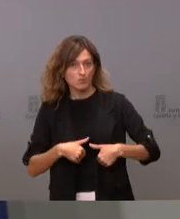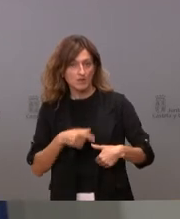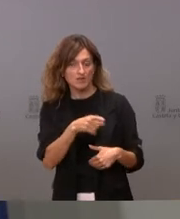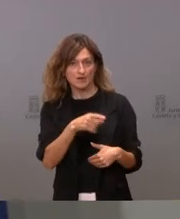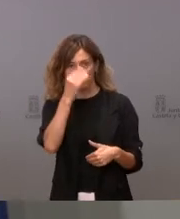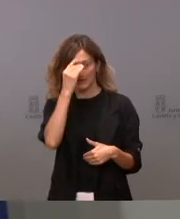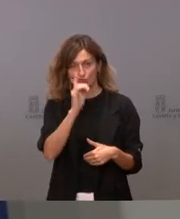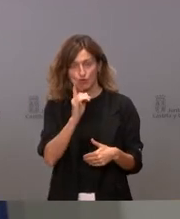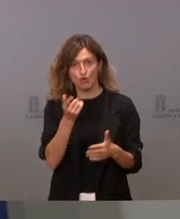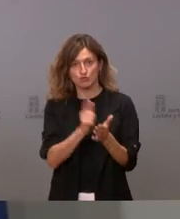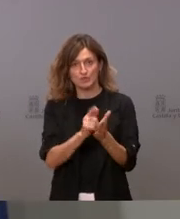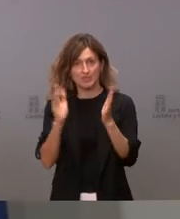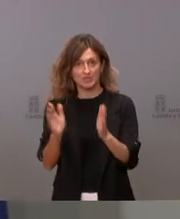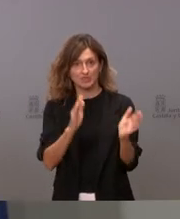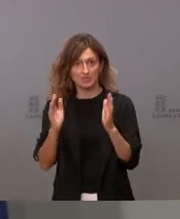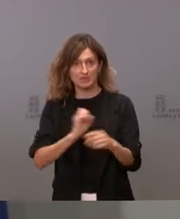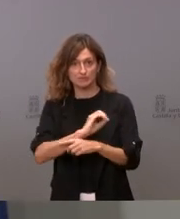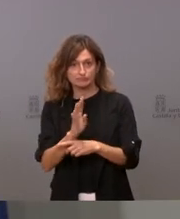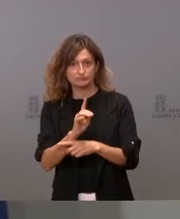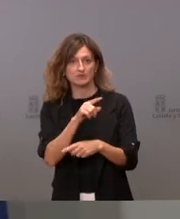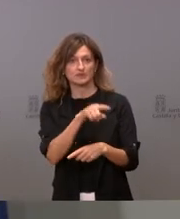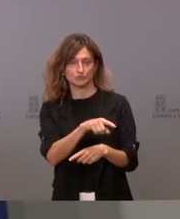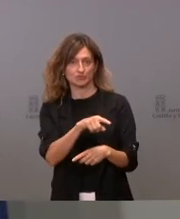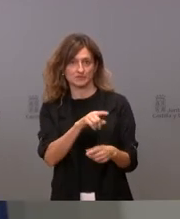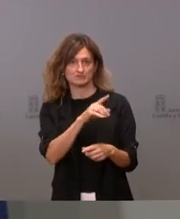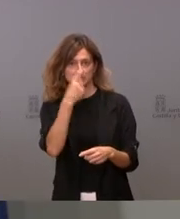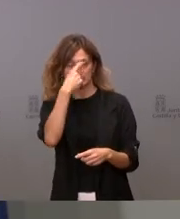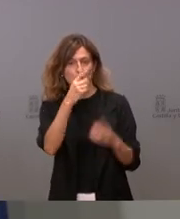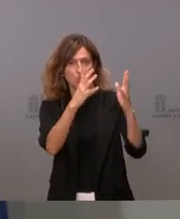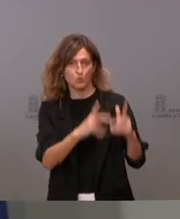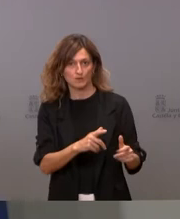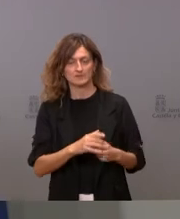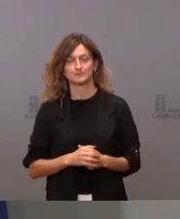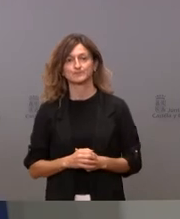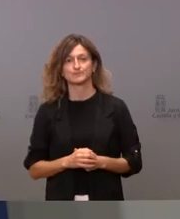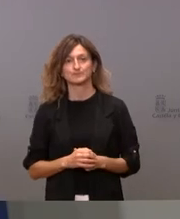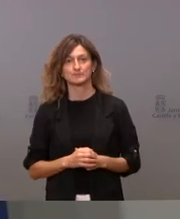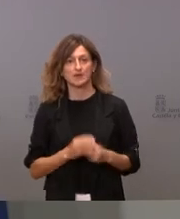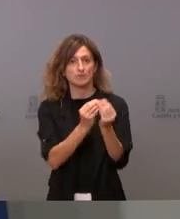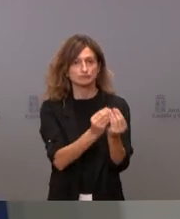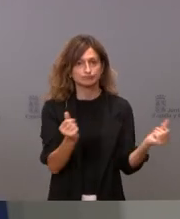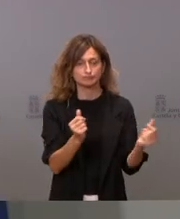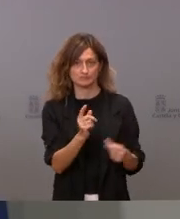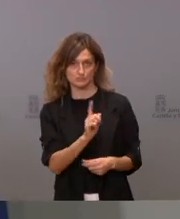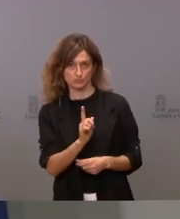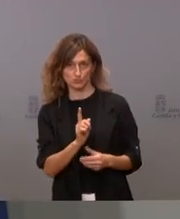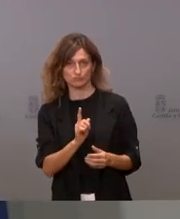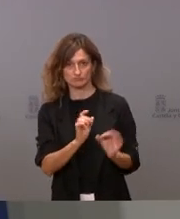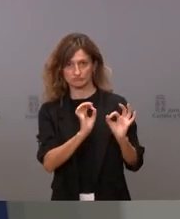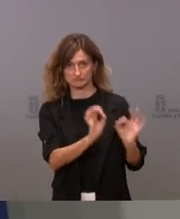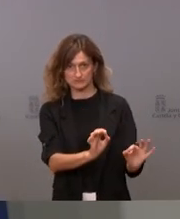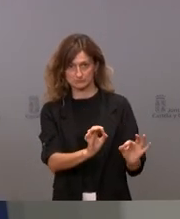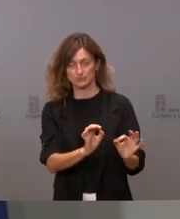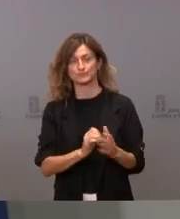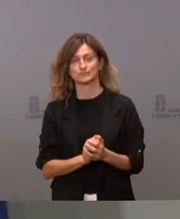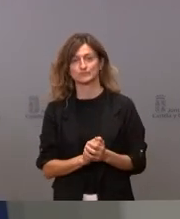una nueva onda epidémica. Por tanto, no van a desaparecer, van a estar allí. Una